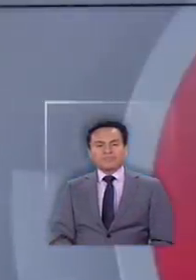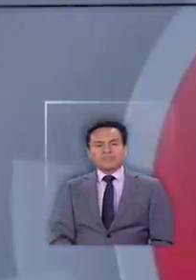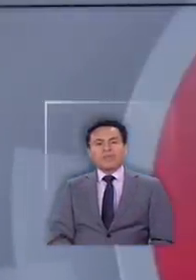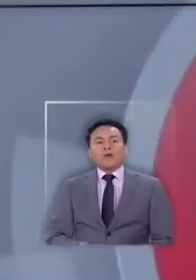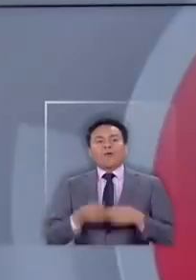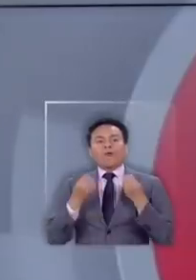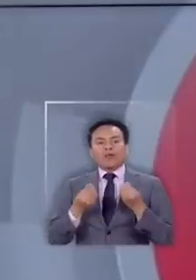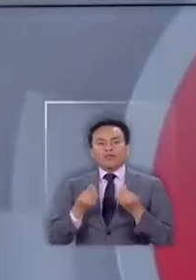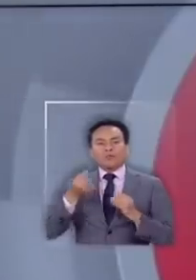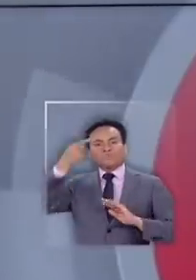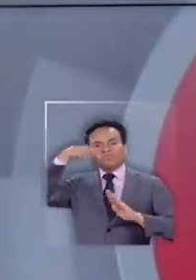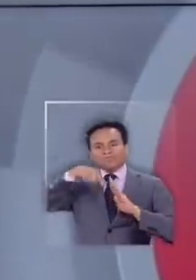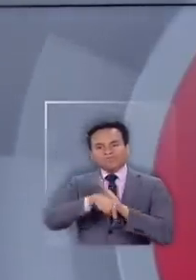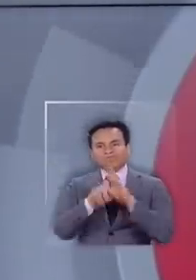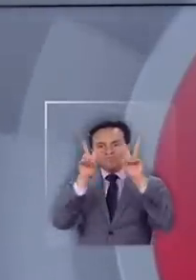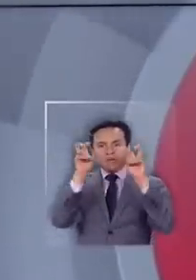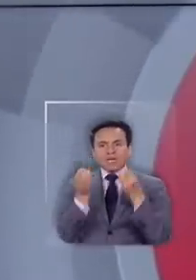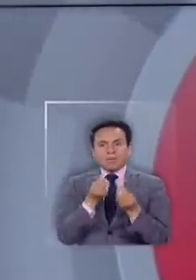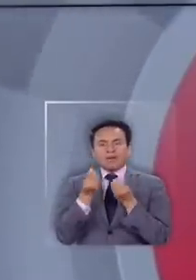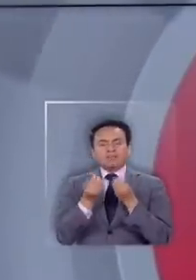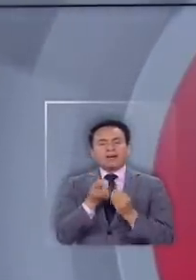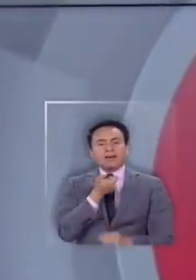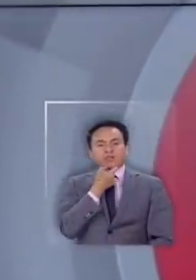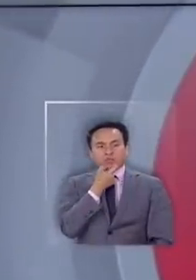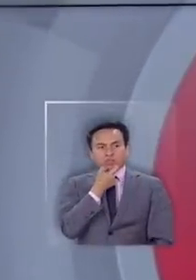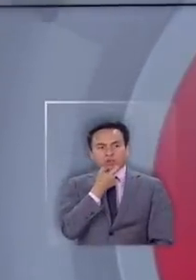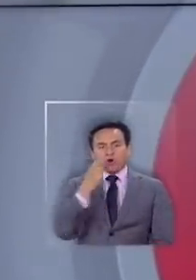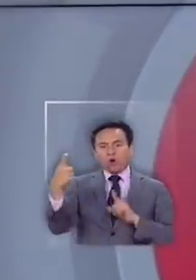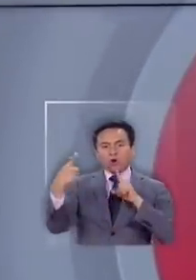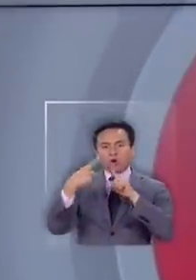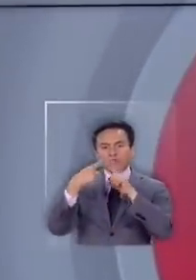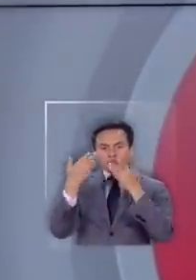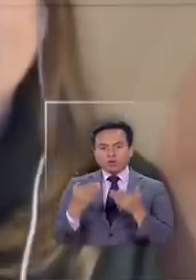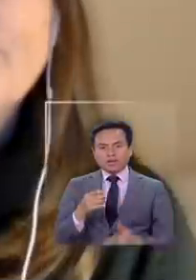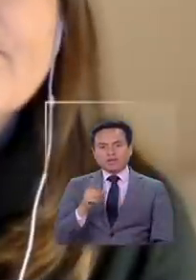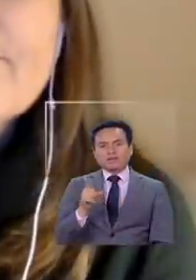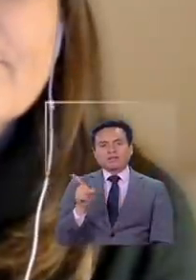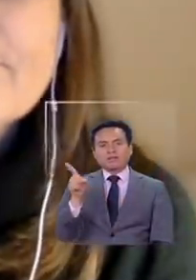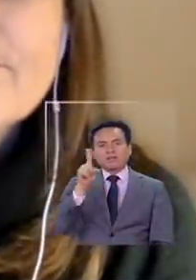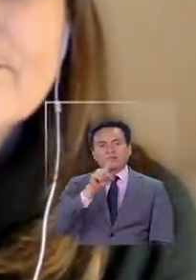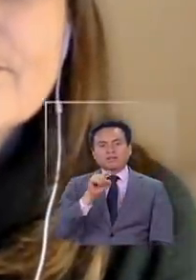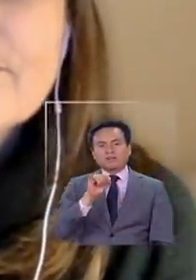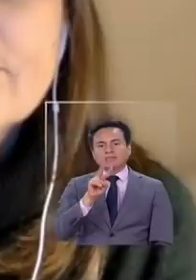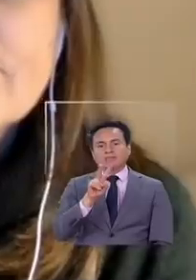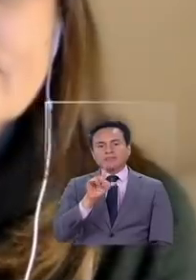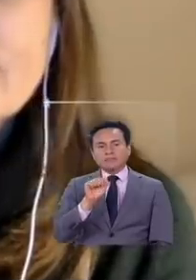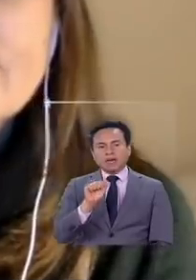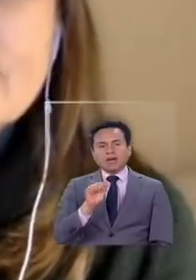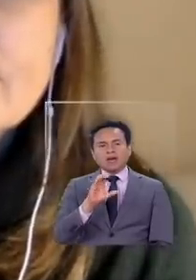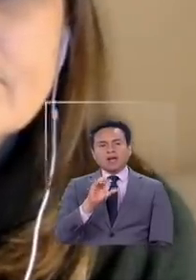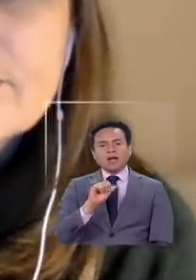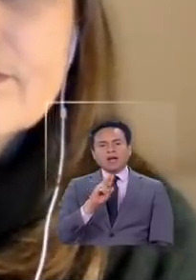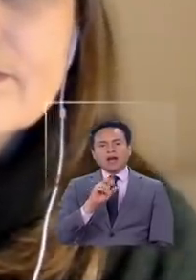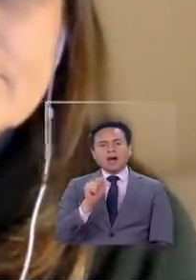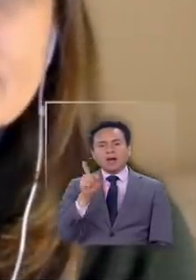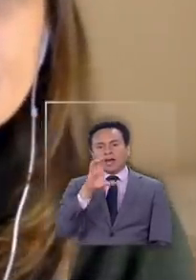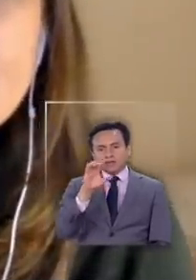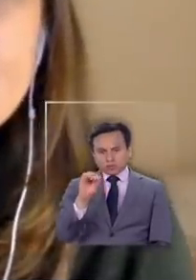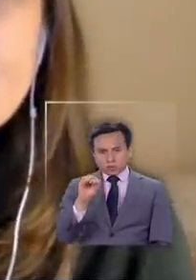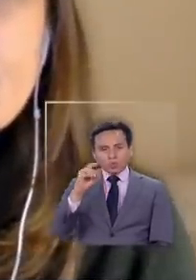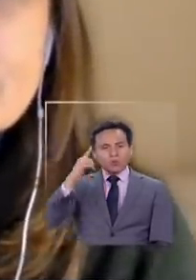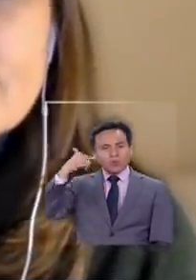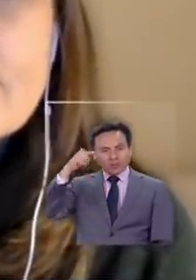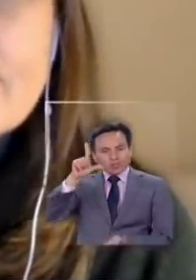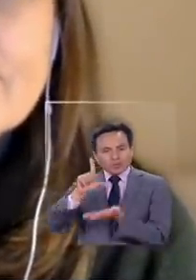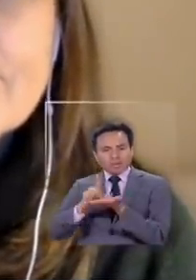Bueno, y para profundizarse en lo que ocurre en el Reino Unido, tomamos contacto con Silvia Carrasco, que se encuentra justamente en Londres. Silvia, muy buenas